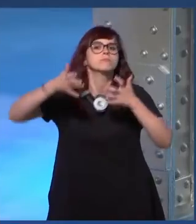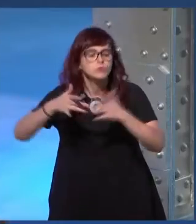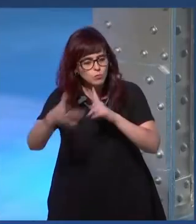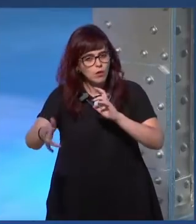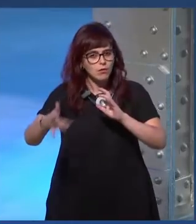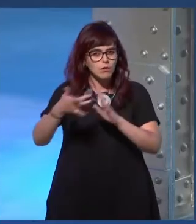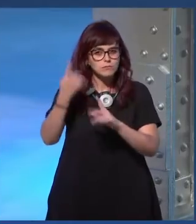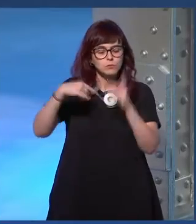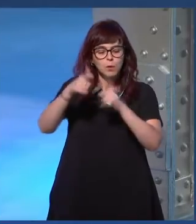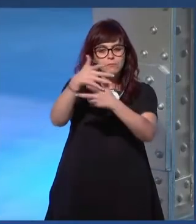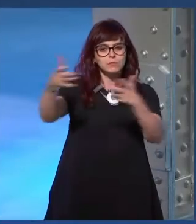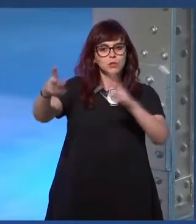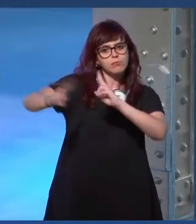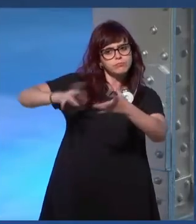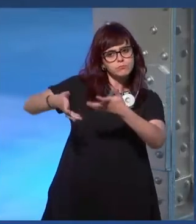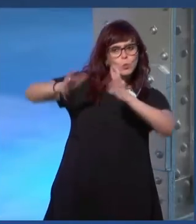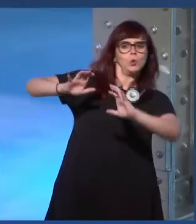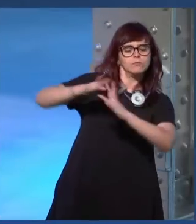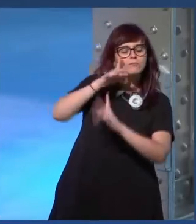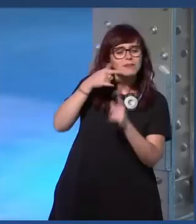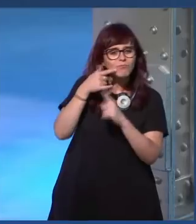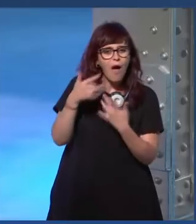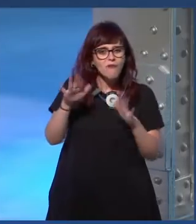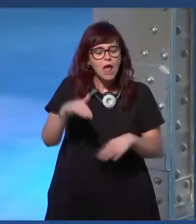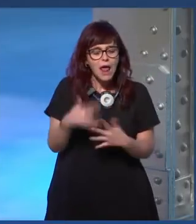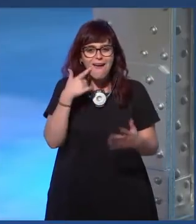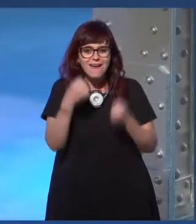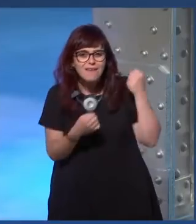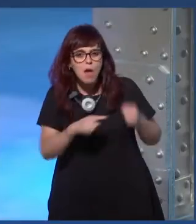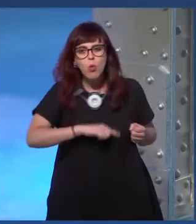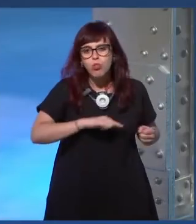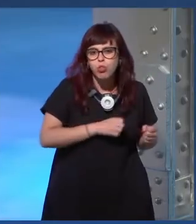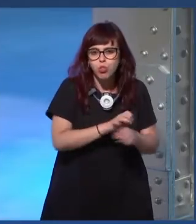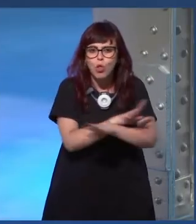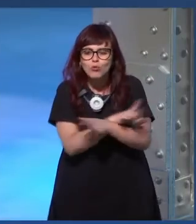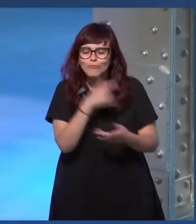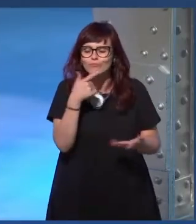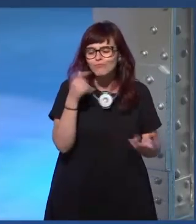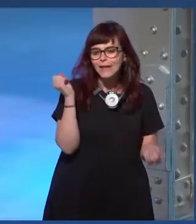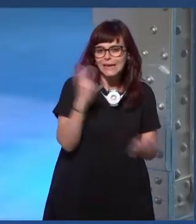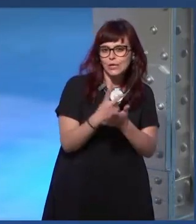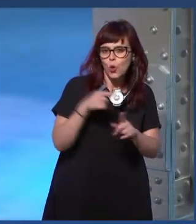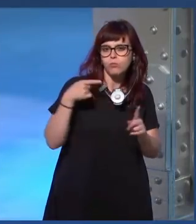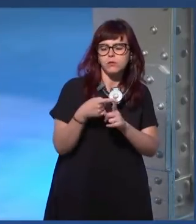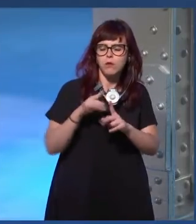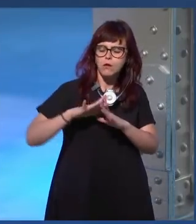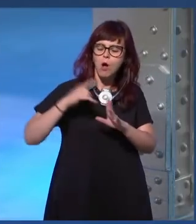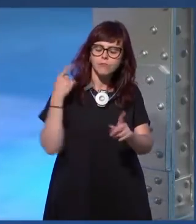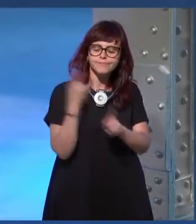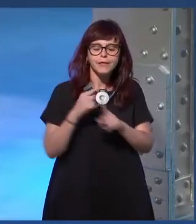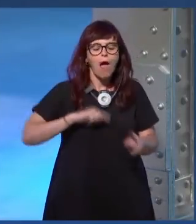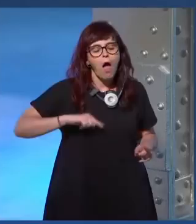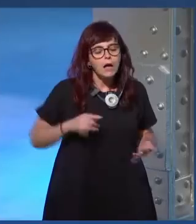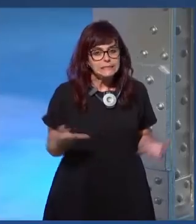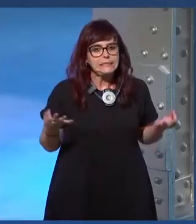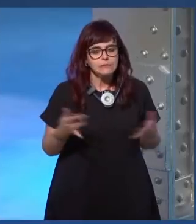agresiva a nivel de energía y emoción ¿cómo haces día a día para poder enfrentarte a eso y no